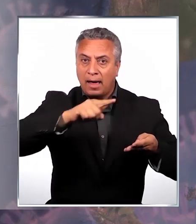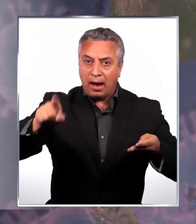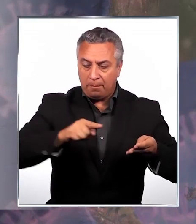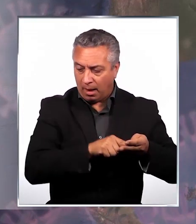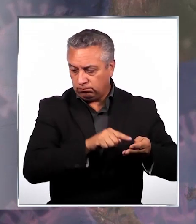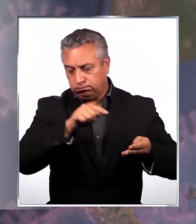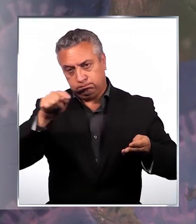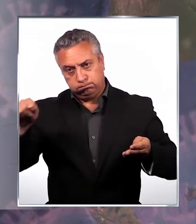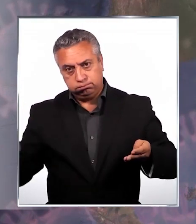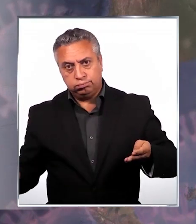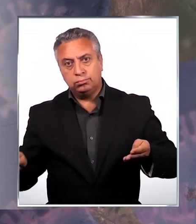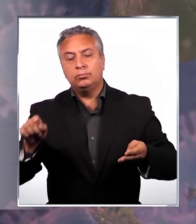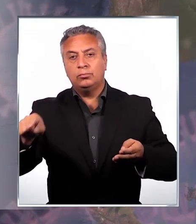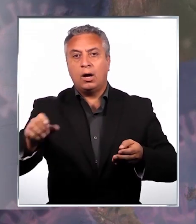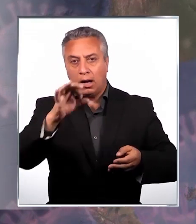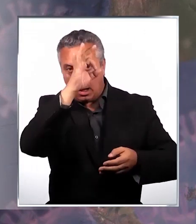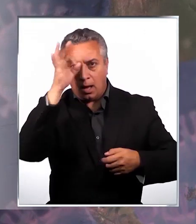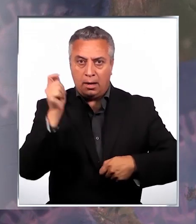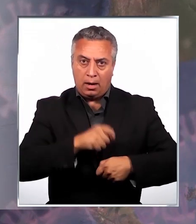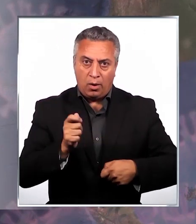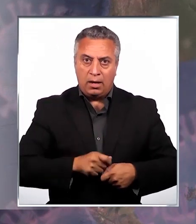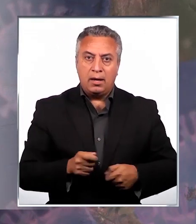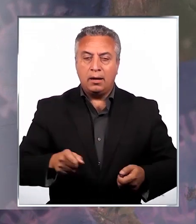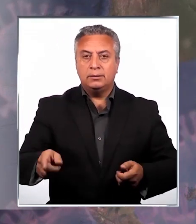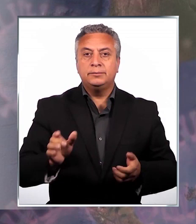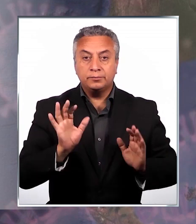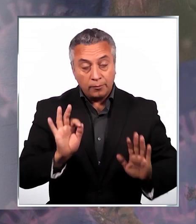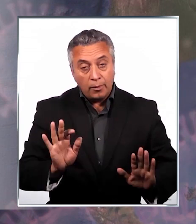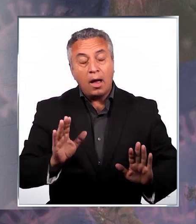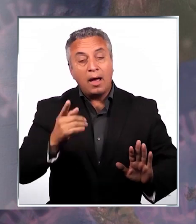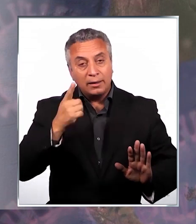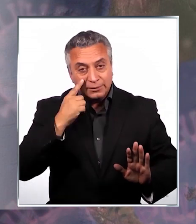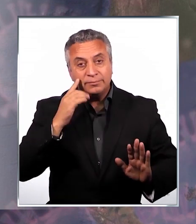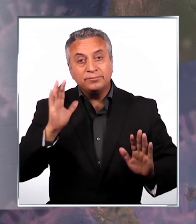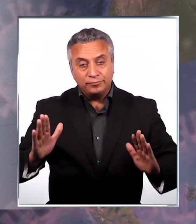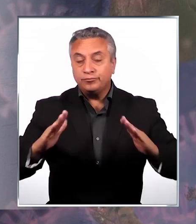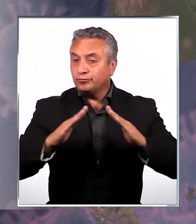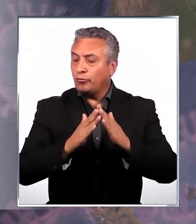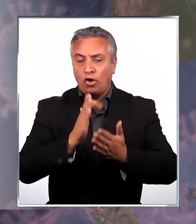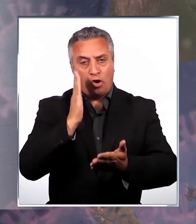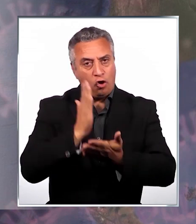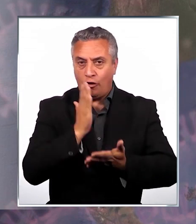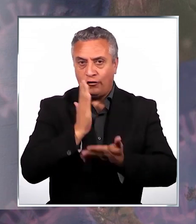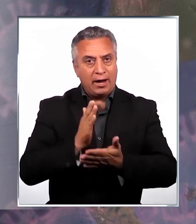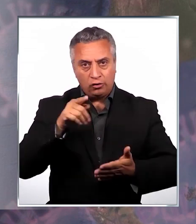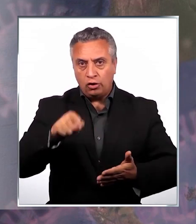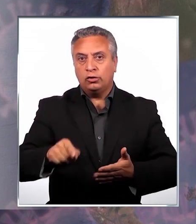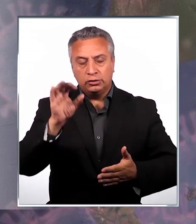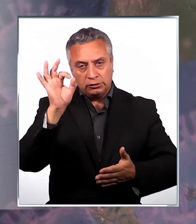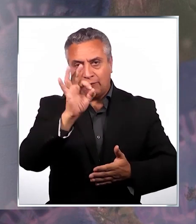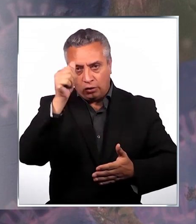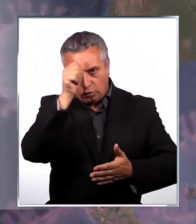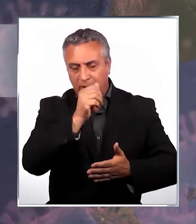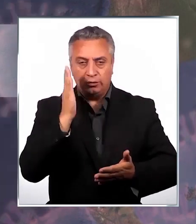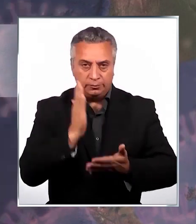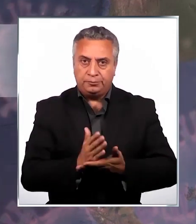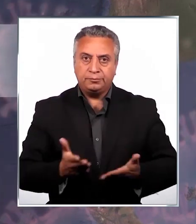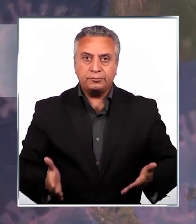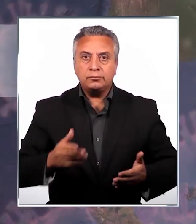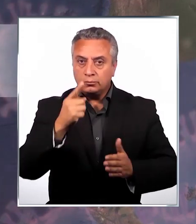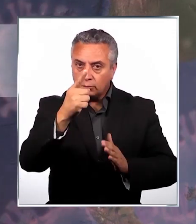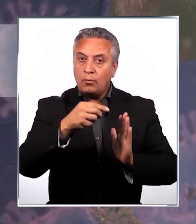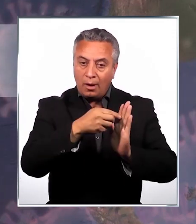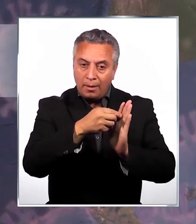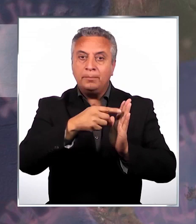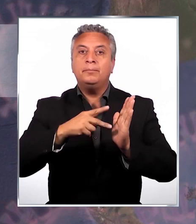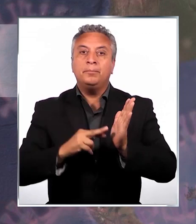retroceder a transición 10 comunas desde Coquimbo a Magallanes y quedarán en confinamiento obligatorio los fines de semana. Dará